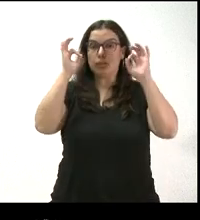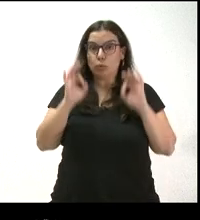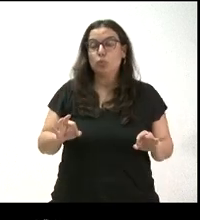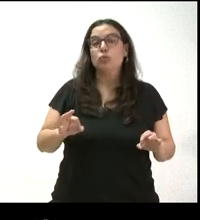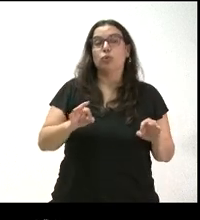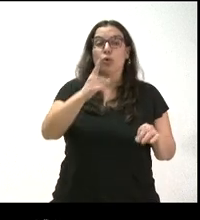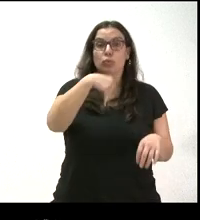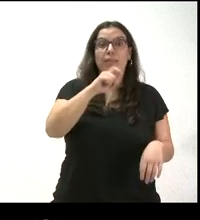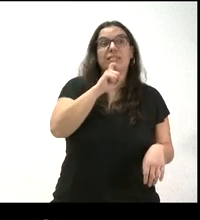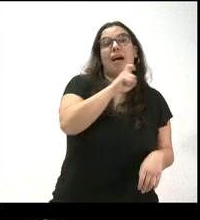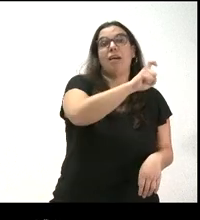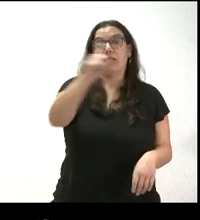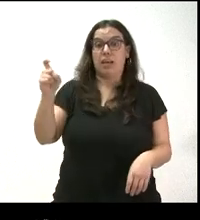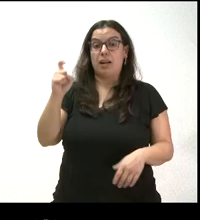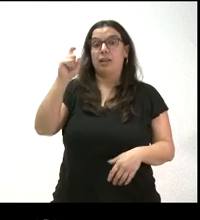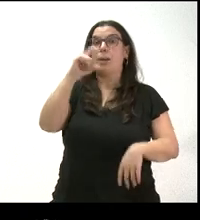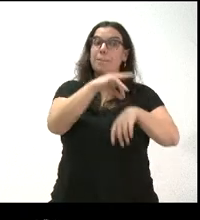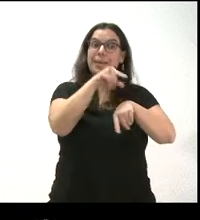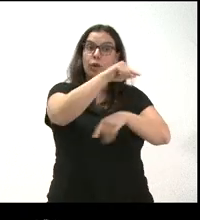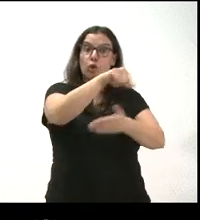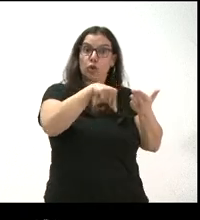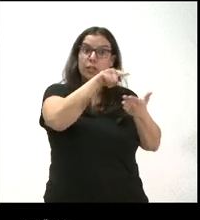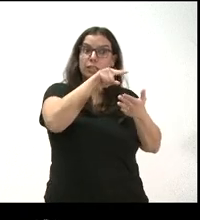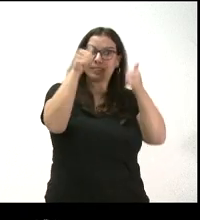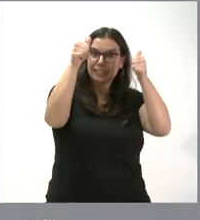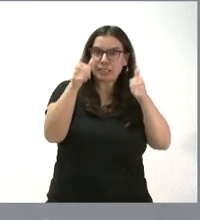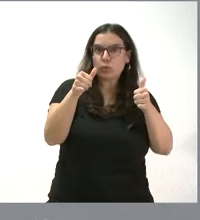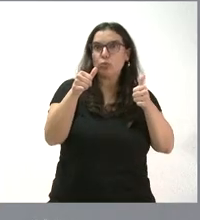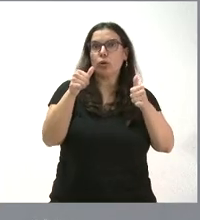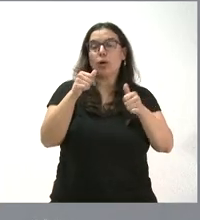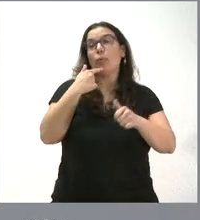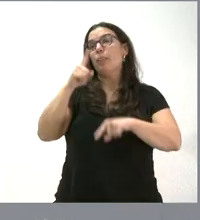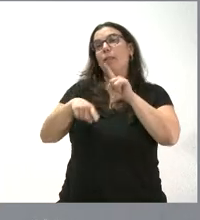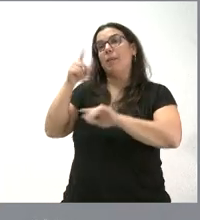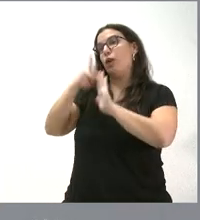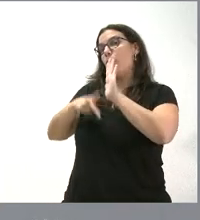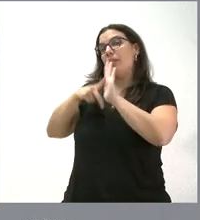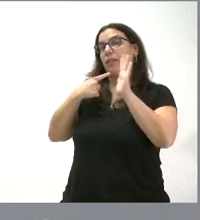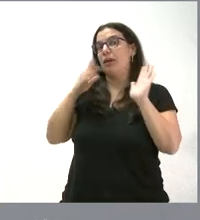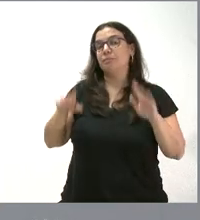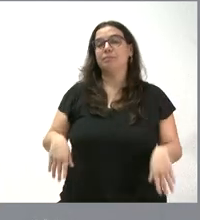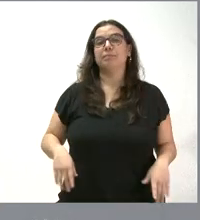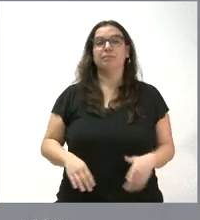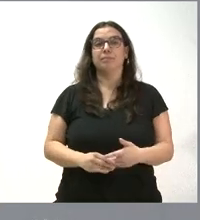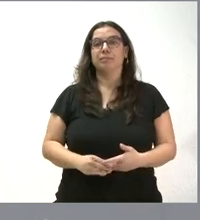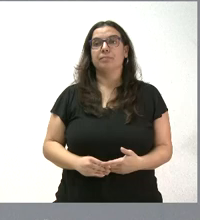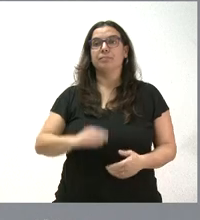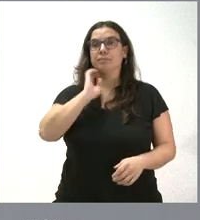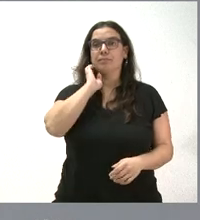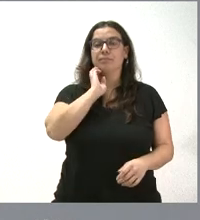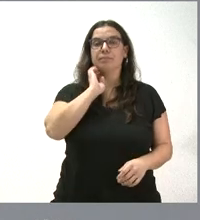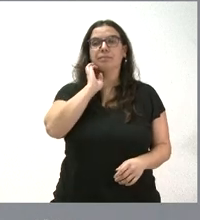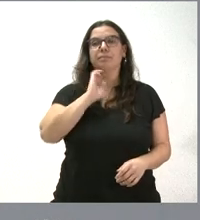anunciar esa circunstancia a los pacientes o no. Pues lo que diga la normativa, al efecto. Sí, hola, buenos días.